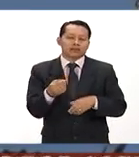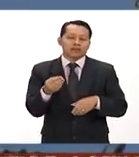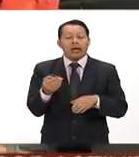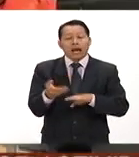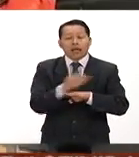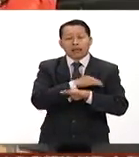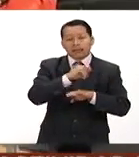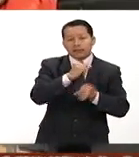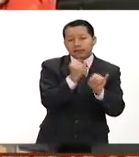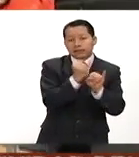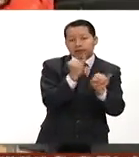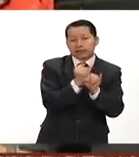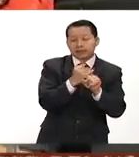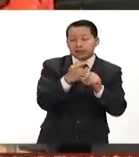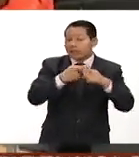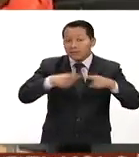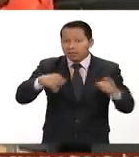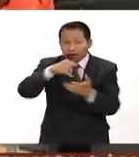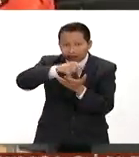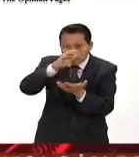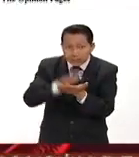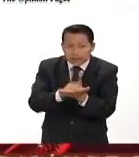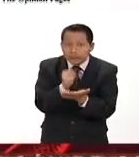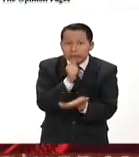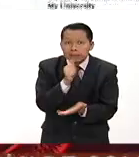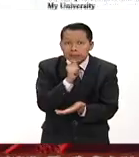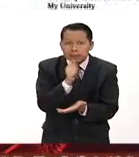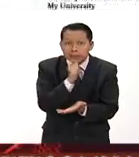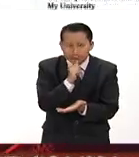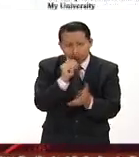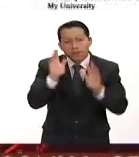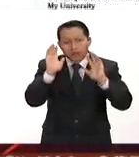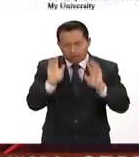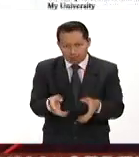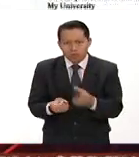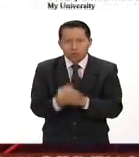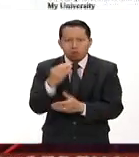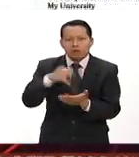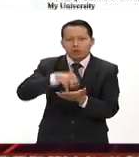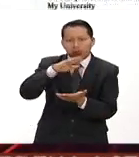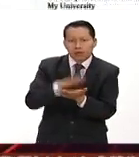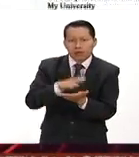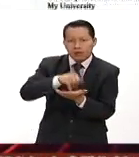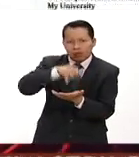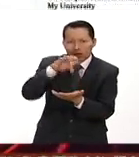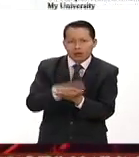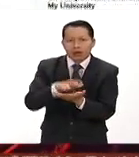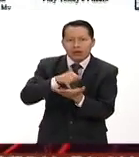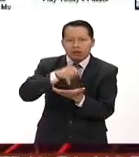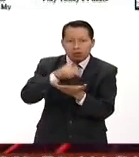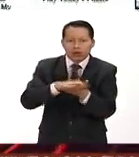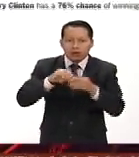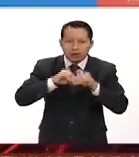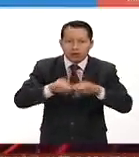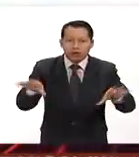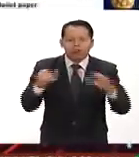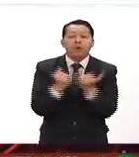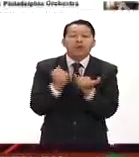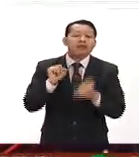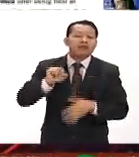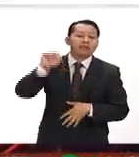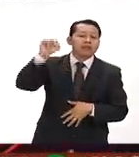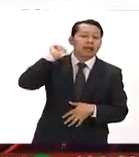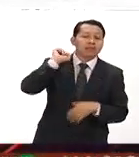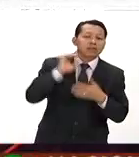hecho en una impresión en una parte de impresión por otro lado su ejemplar del sábado